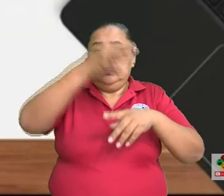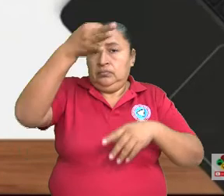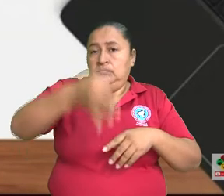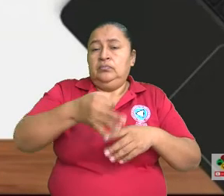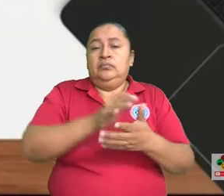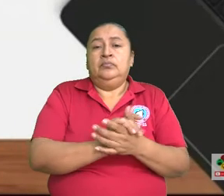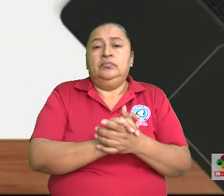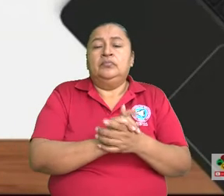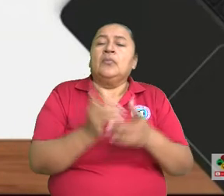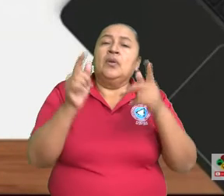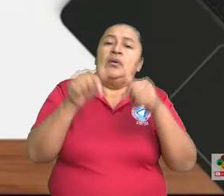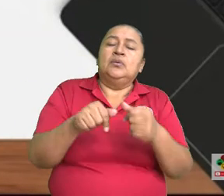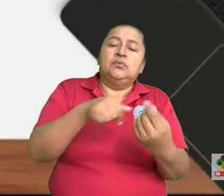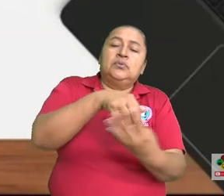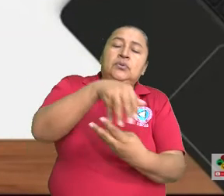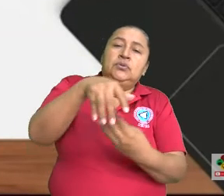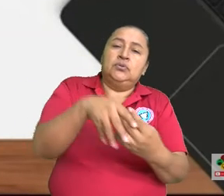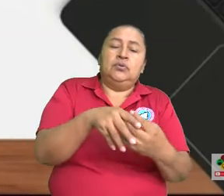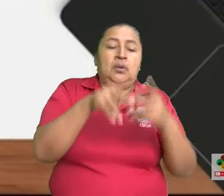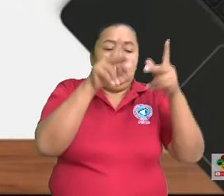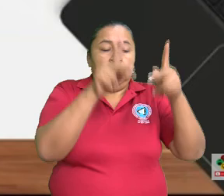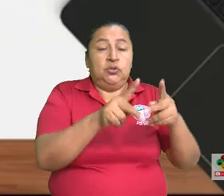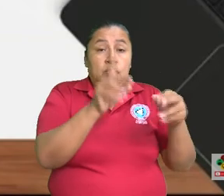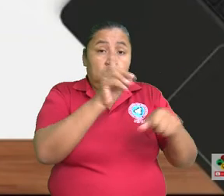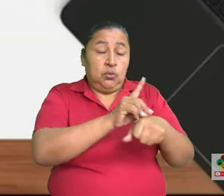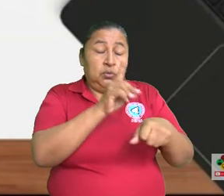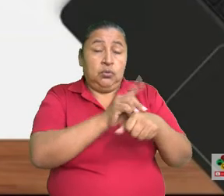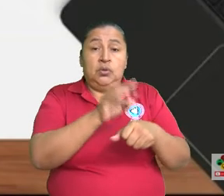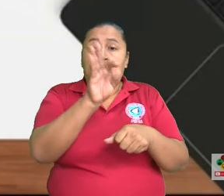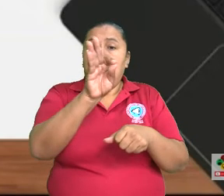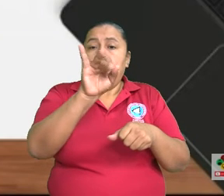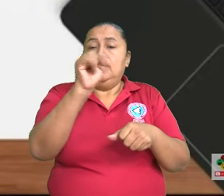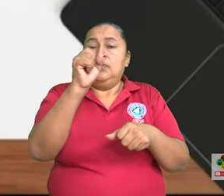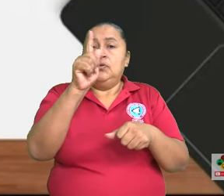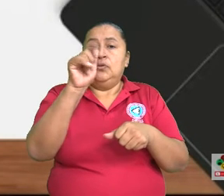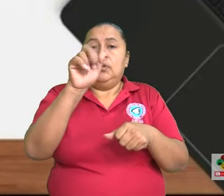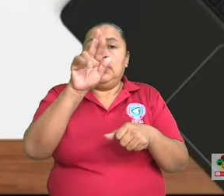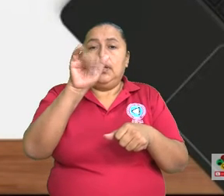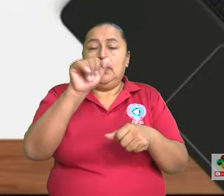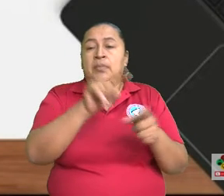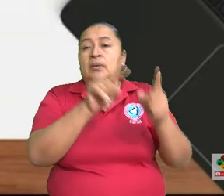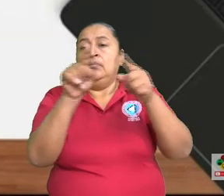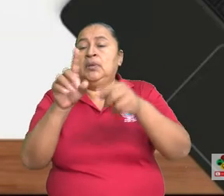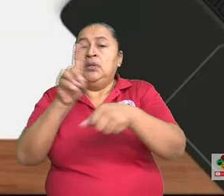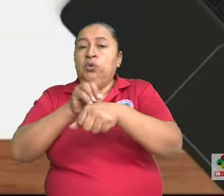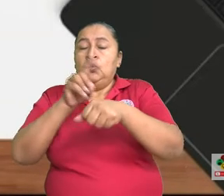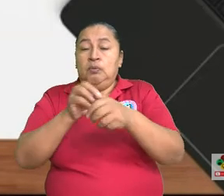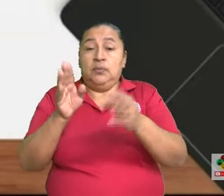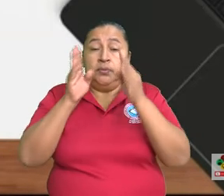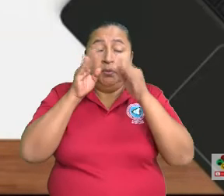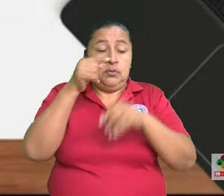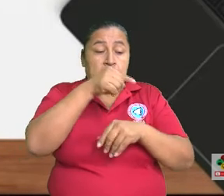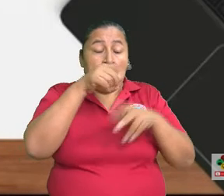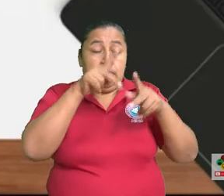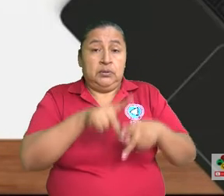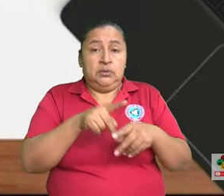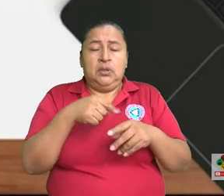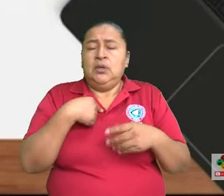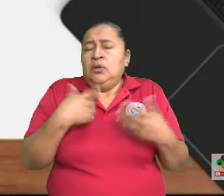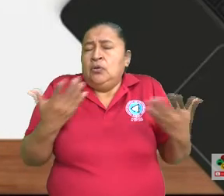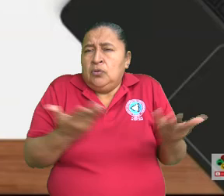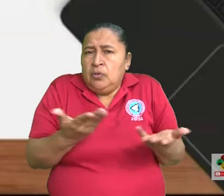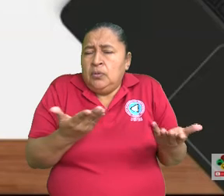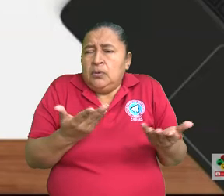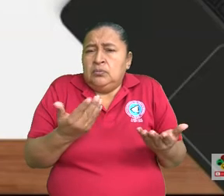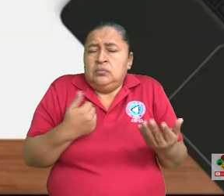¿Esa relación entre la fisioterapia y el doctor que está atendiendo al paciente, cómo es, doctor? O